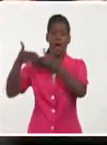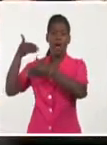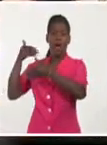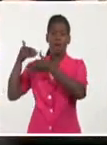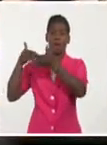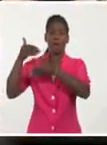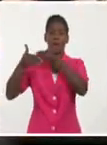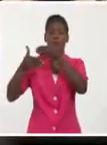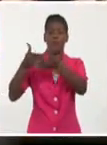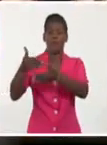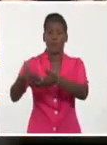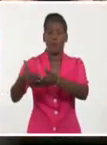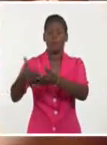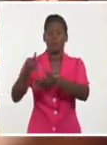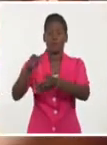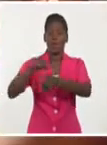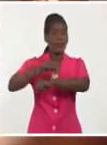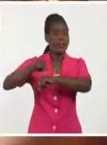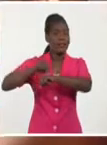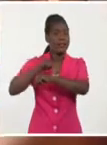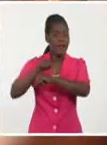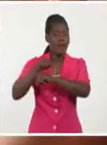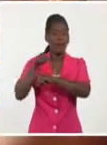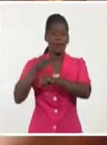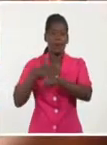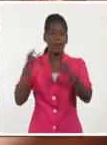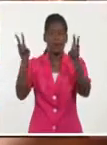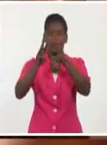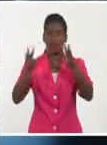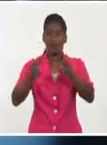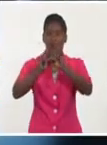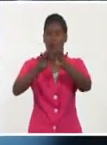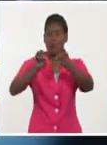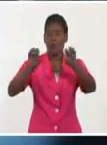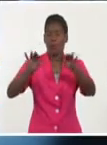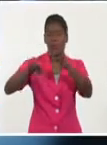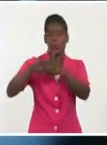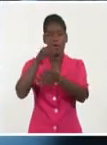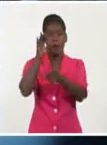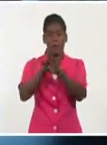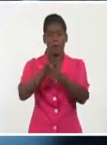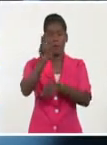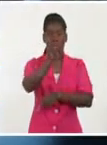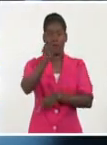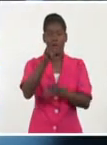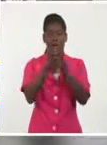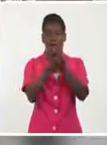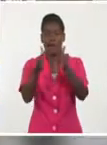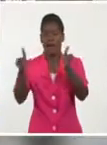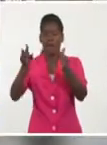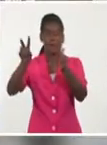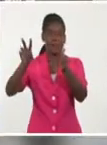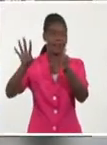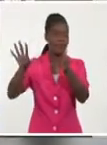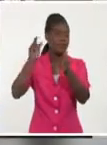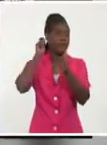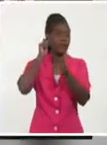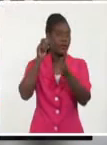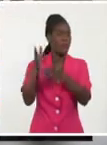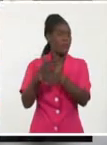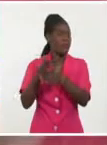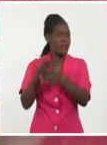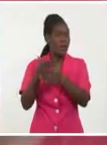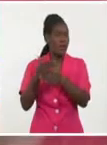latinoamericanas y caribeñas. Del 22 al 24 de febrero se abordarán muy variados temas, esta vez en redes